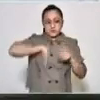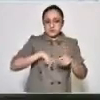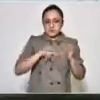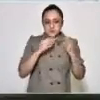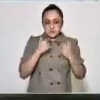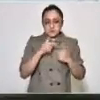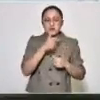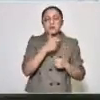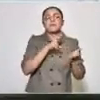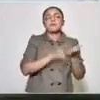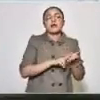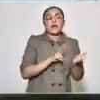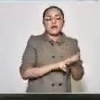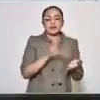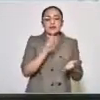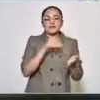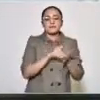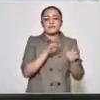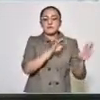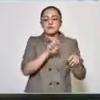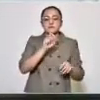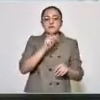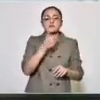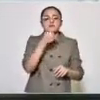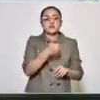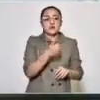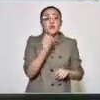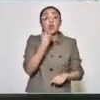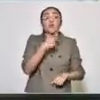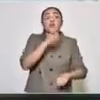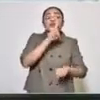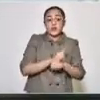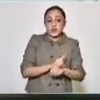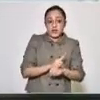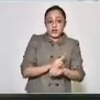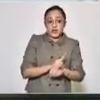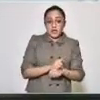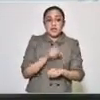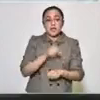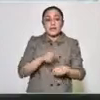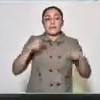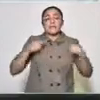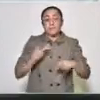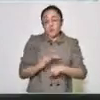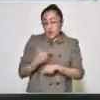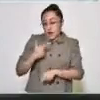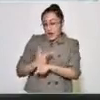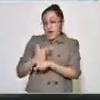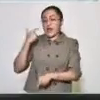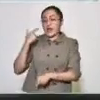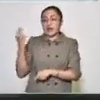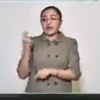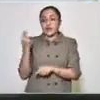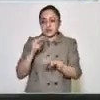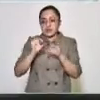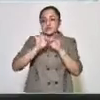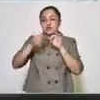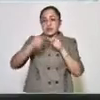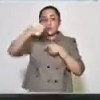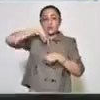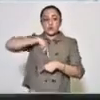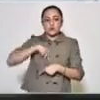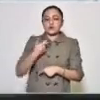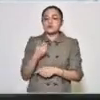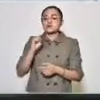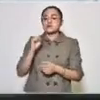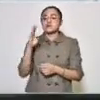matriz de costos, nos cuesta $30,926 pesos por día. Y si el paciente es muy grave y requiere de intubación,